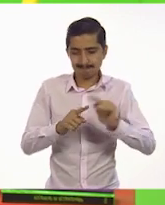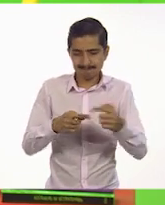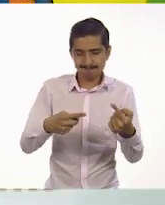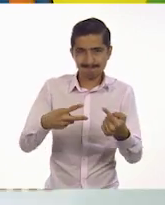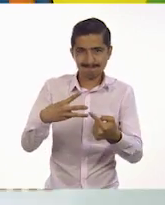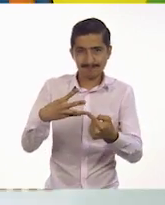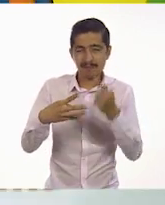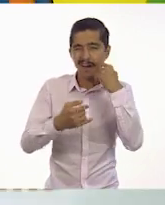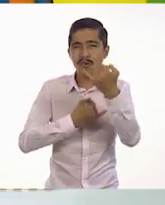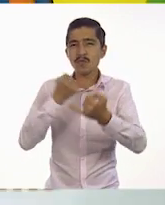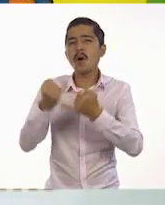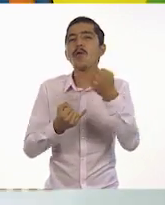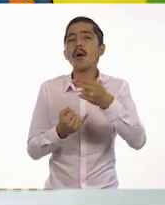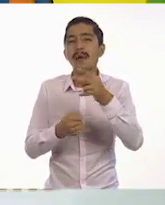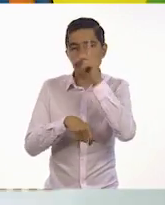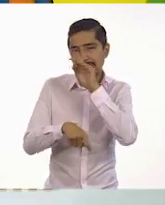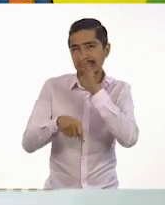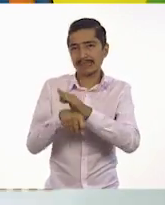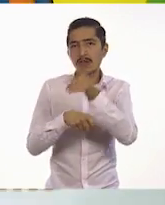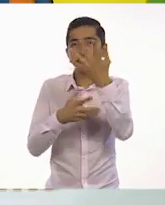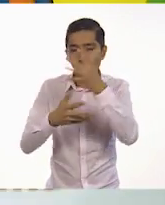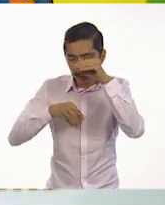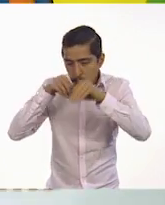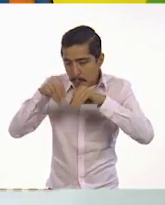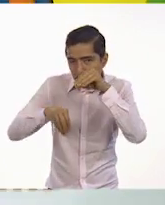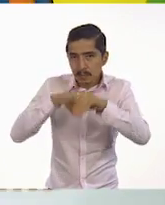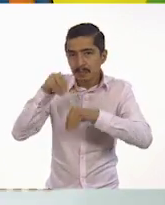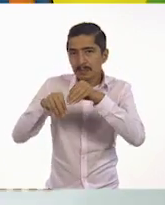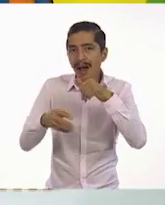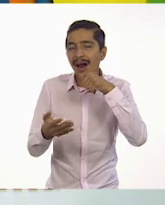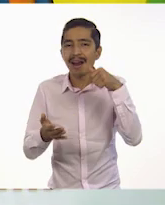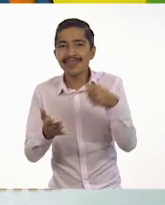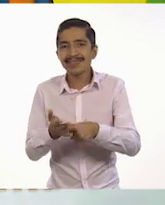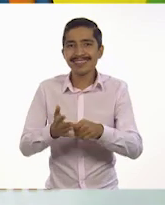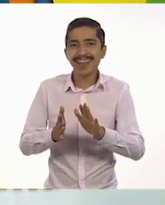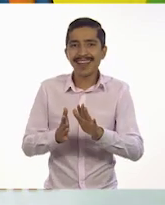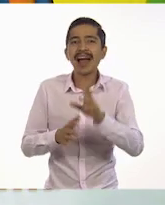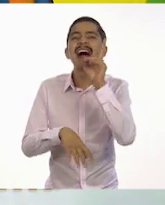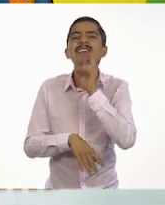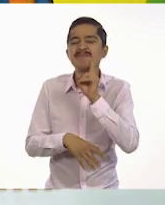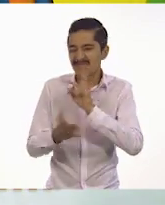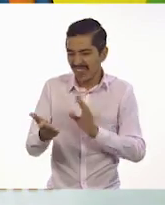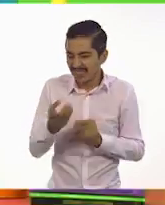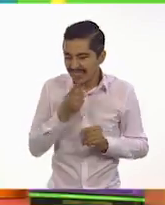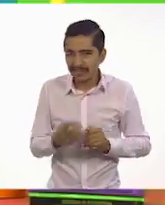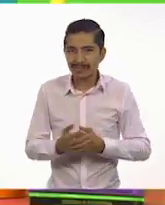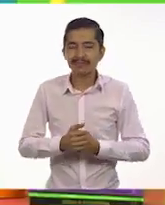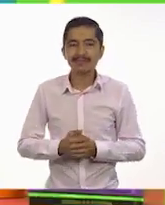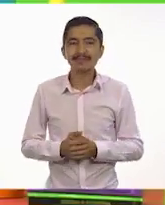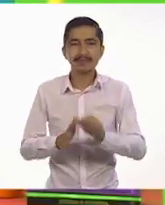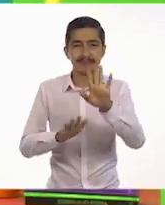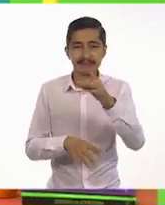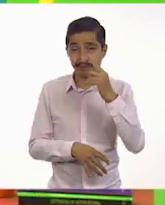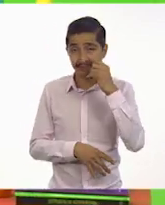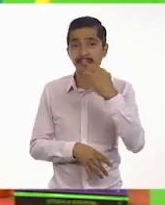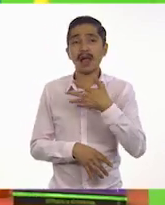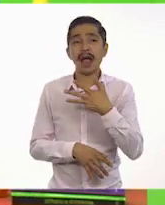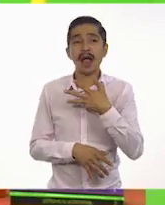juego, las descubriremos. El juego se llama Arma tu carta. ¡Oh! A ver, ¿de qué se trata? Mira, aquí